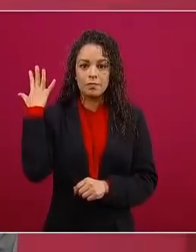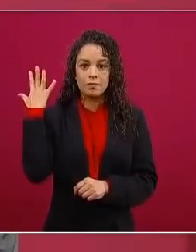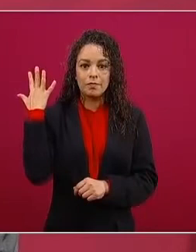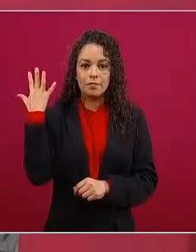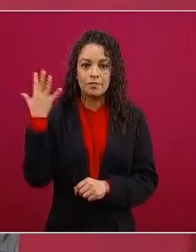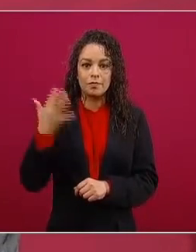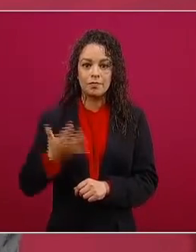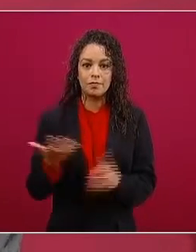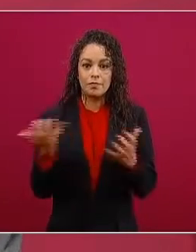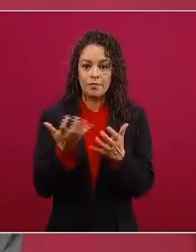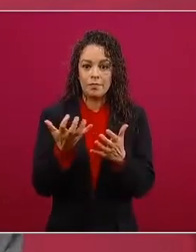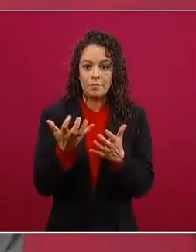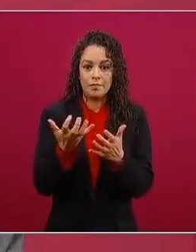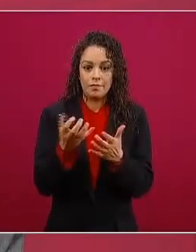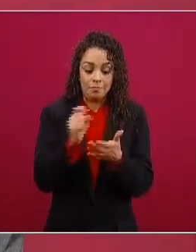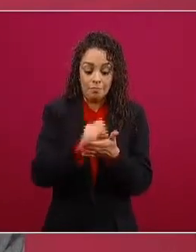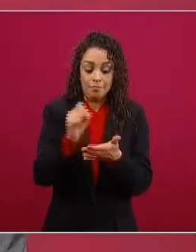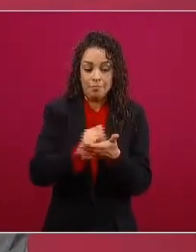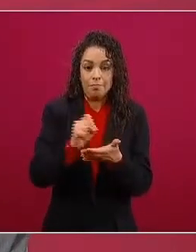me tunden